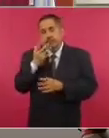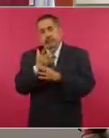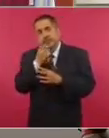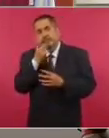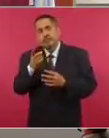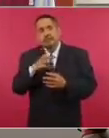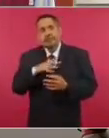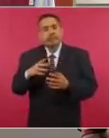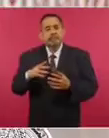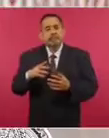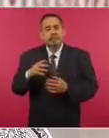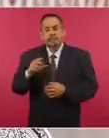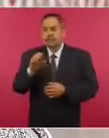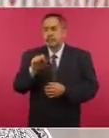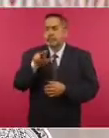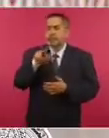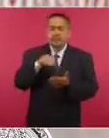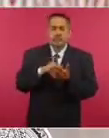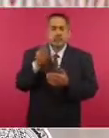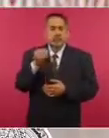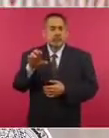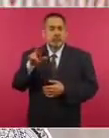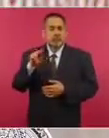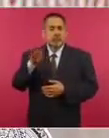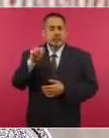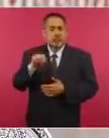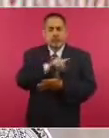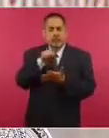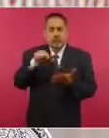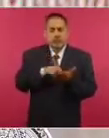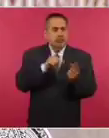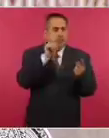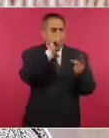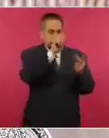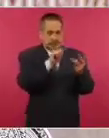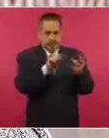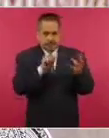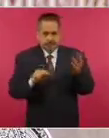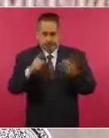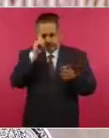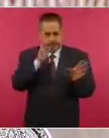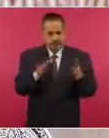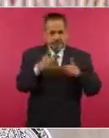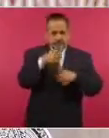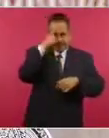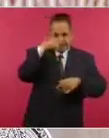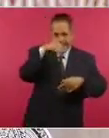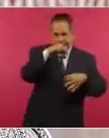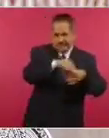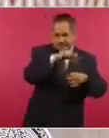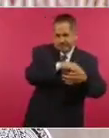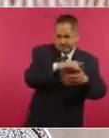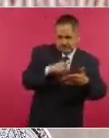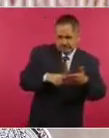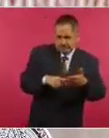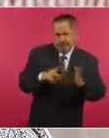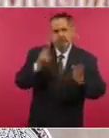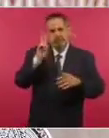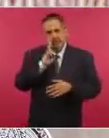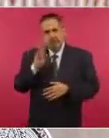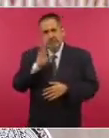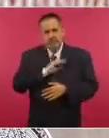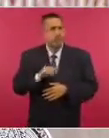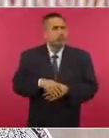989 secciones electorales. El objetivo es que cuando menos se instale